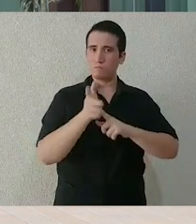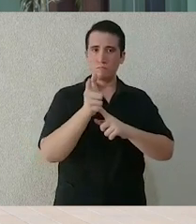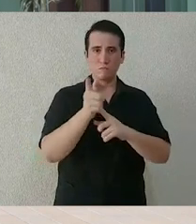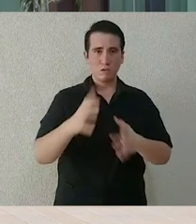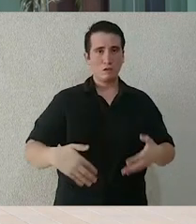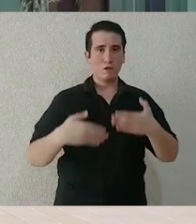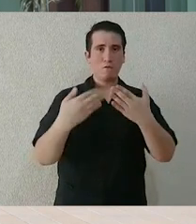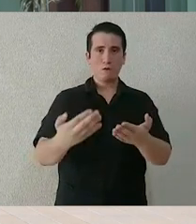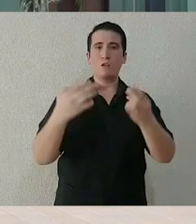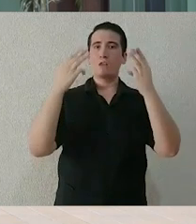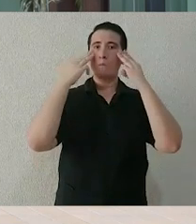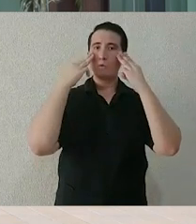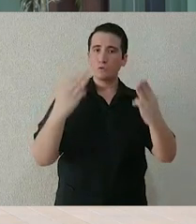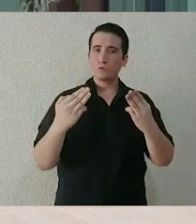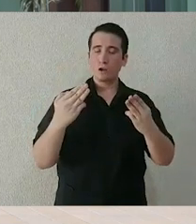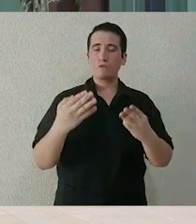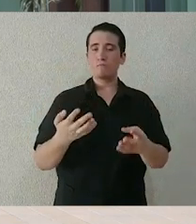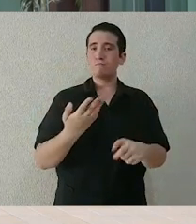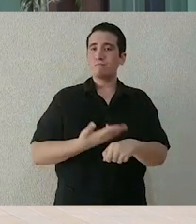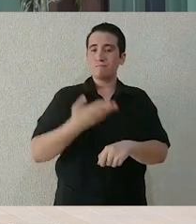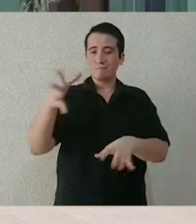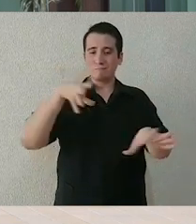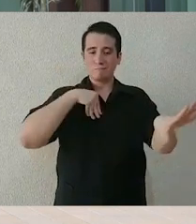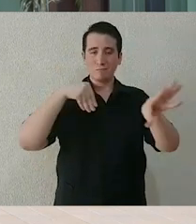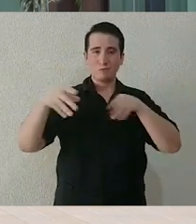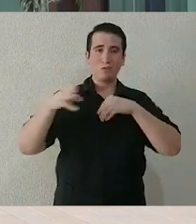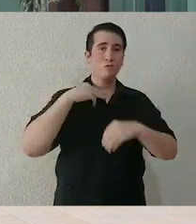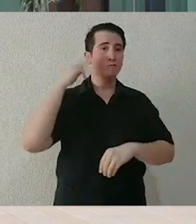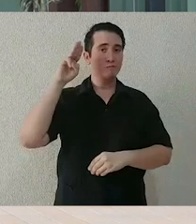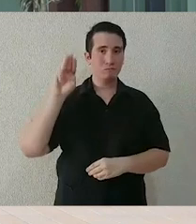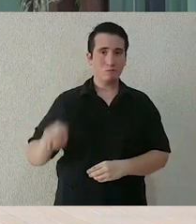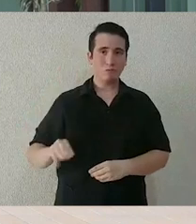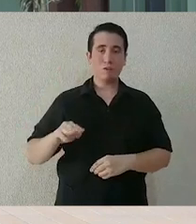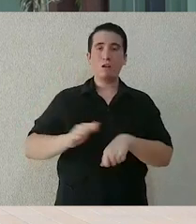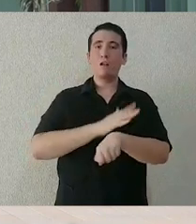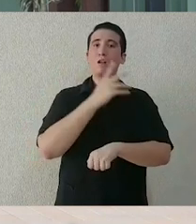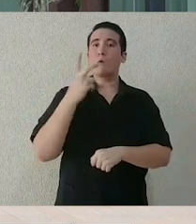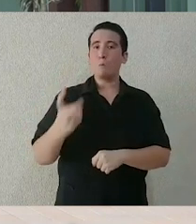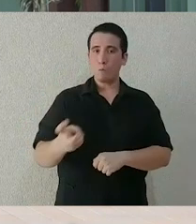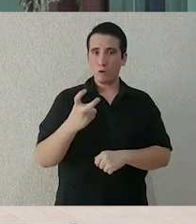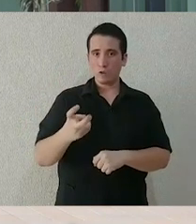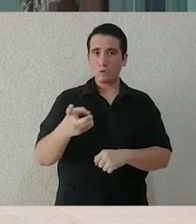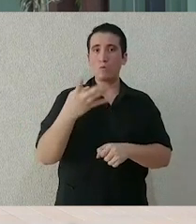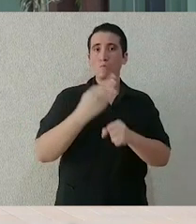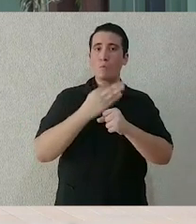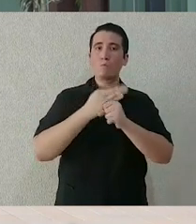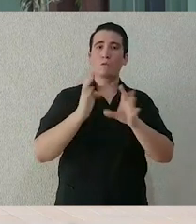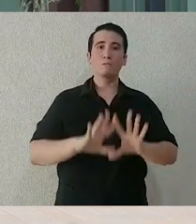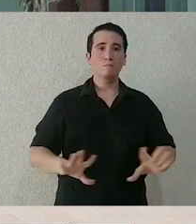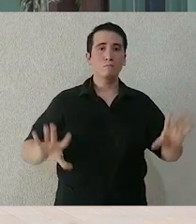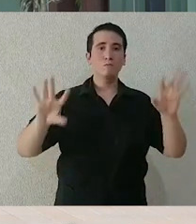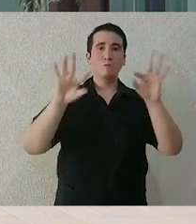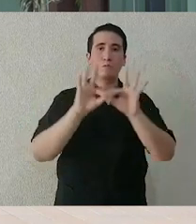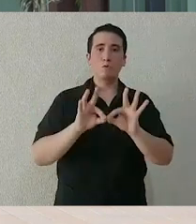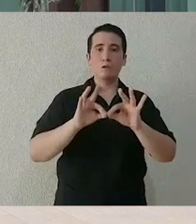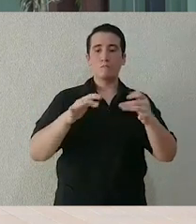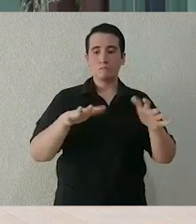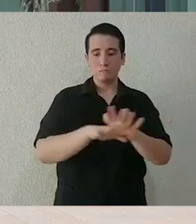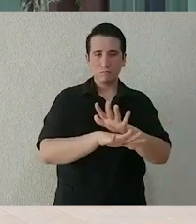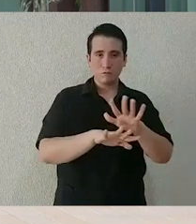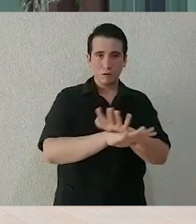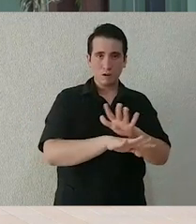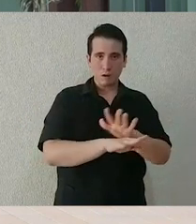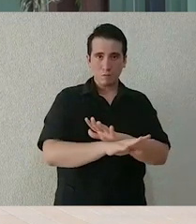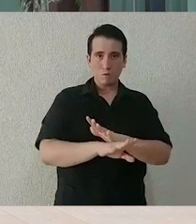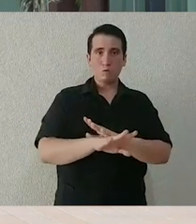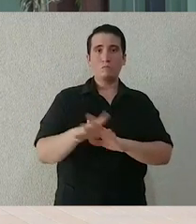evolución de la contingencia, porque pone a prueba nuestra responsabilidad social e individual, porque actuar irresponsablemente ante el coronavirus puede